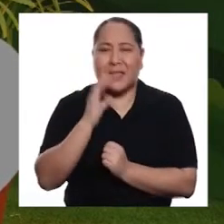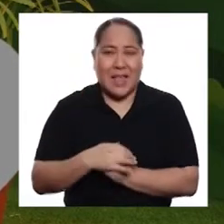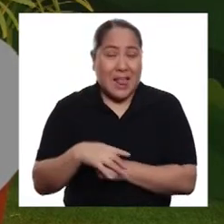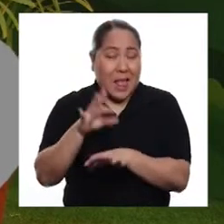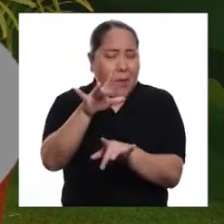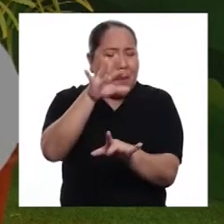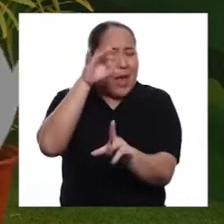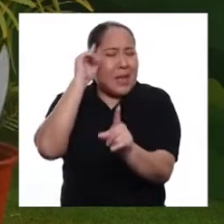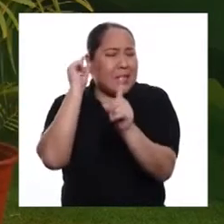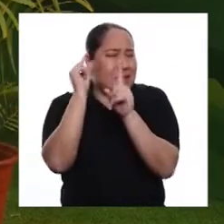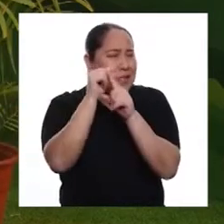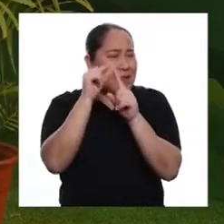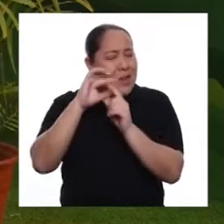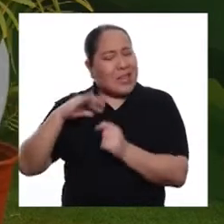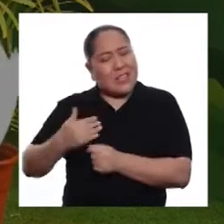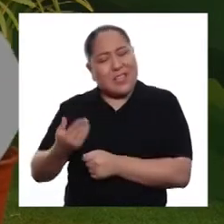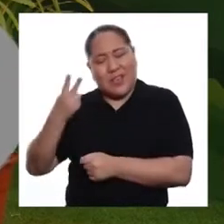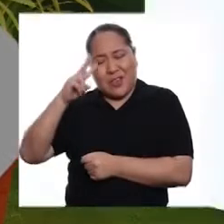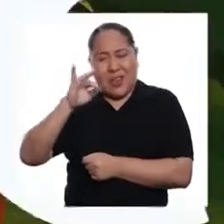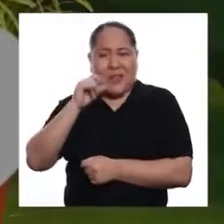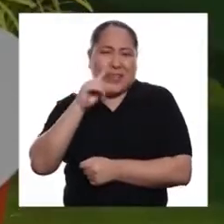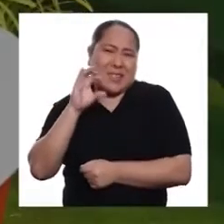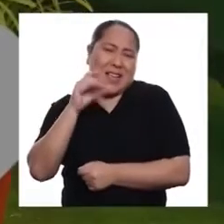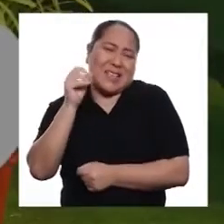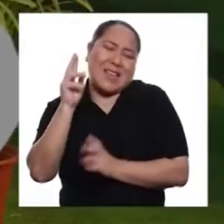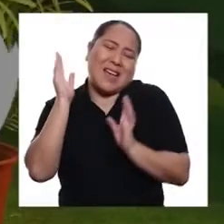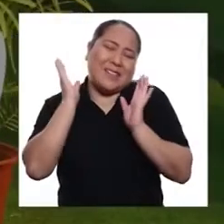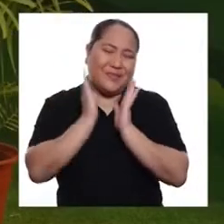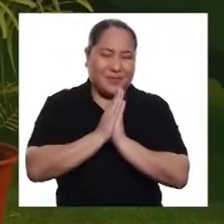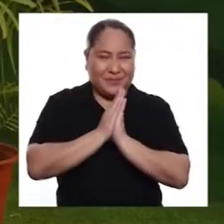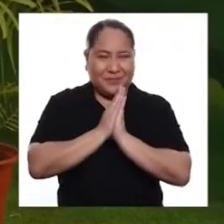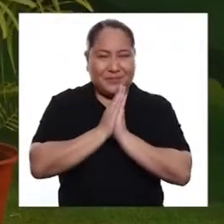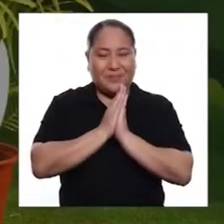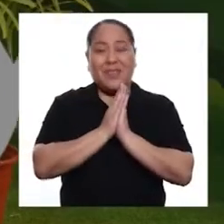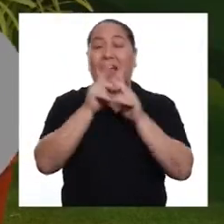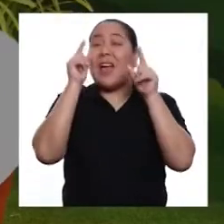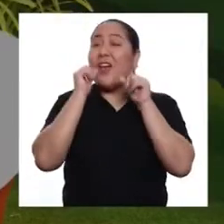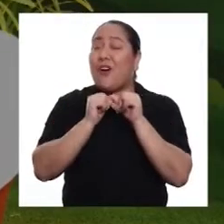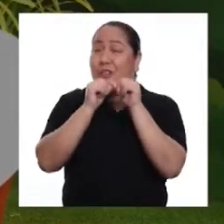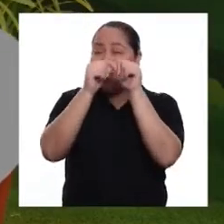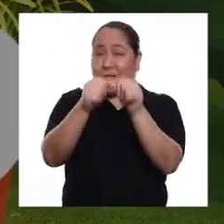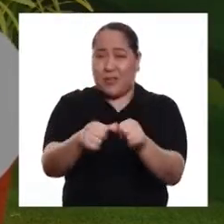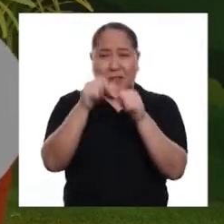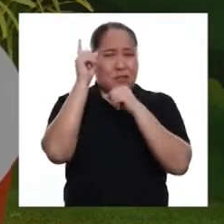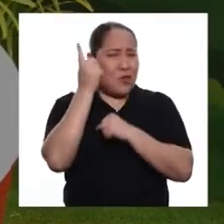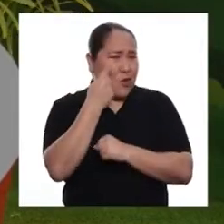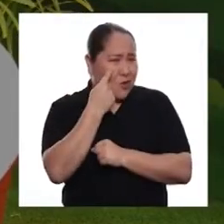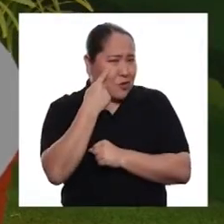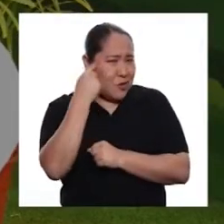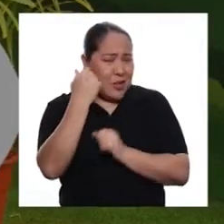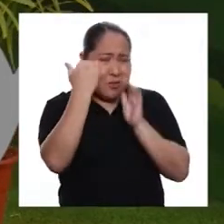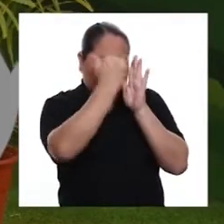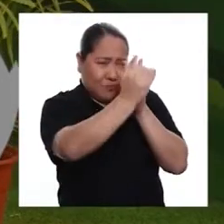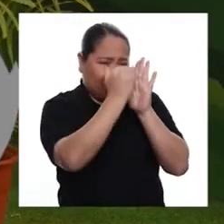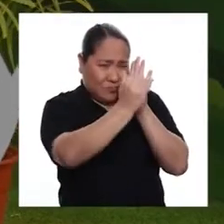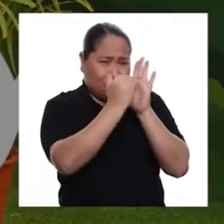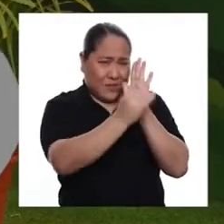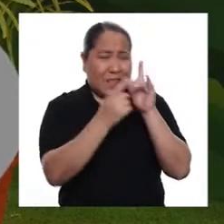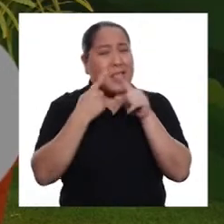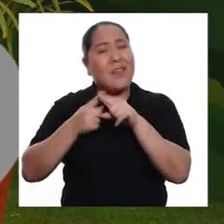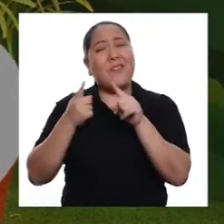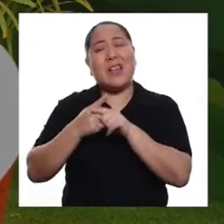favorito! ¡La magia de las palabras con la señora Vizcacha! Continuamos conociendo los